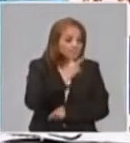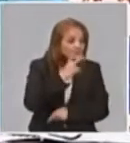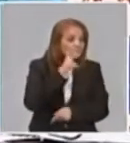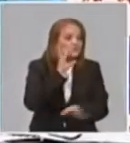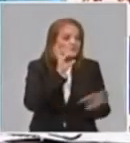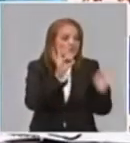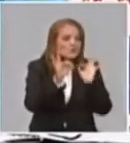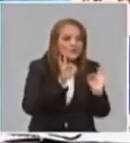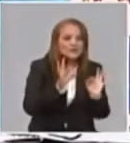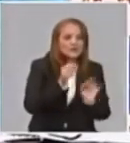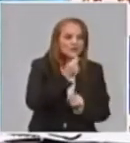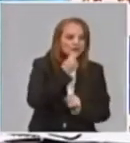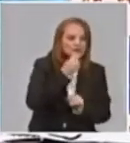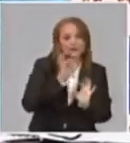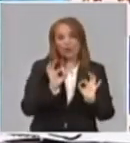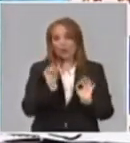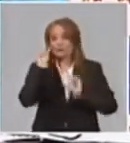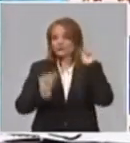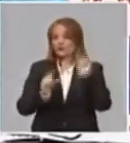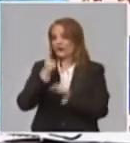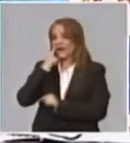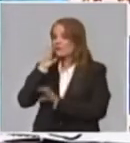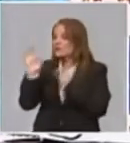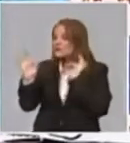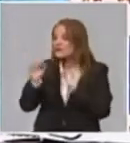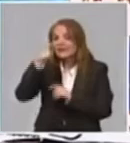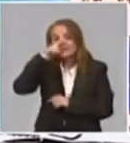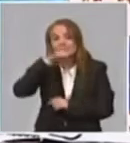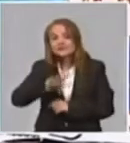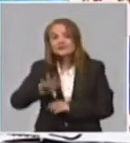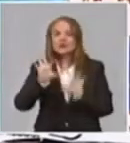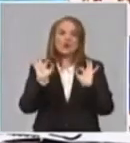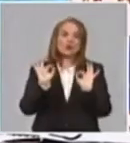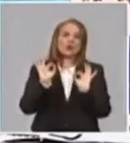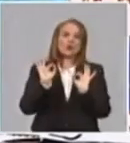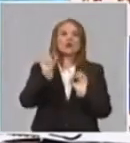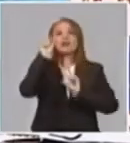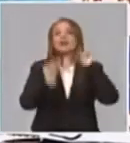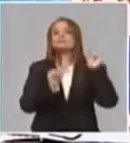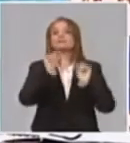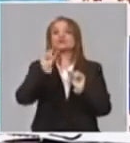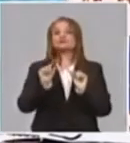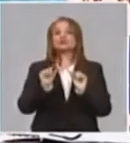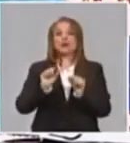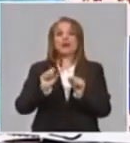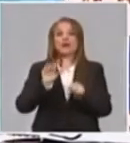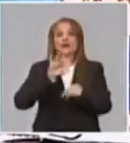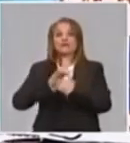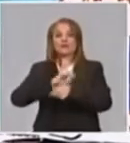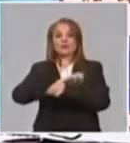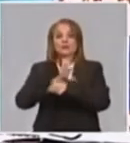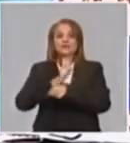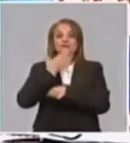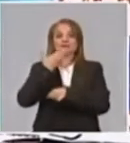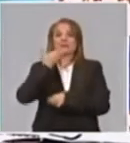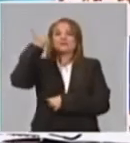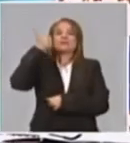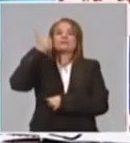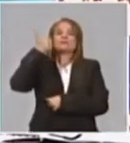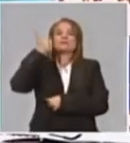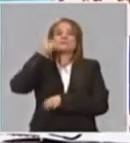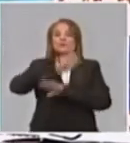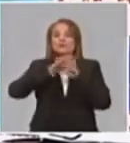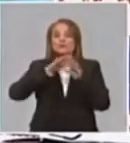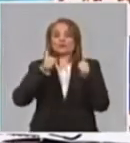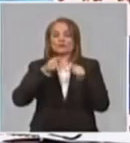cuidan a los niños, o las personas que tienen un padecimiento de COVID, lo superaron, pero lo tuvieron, les queda una